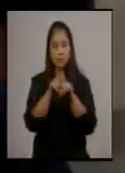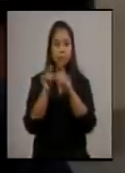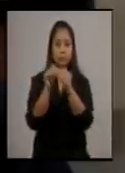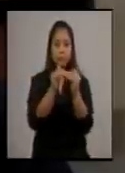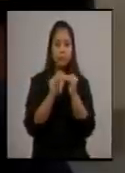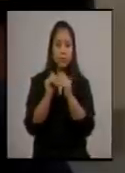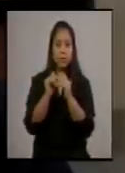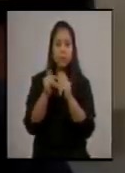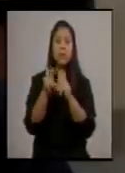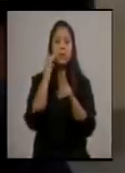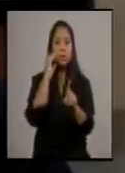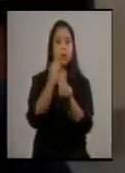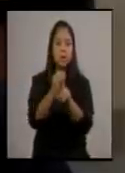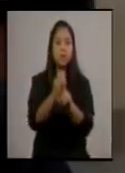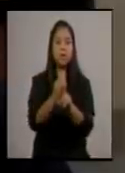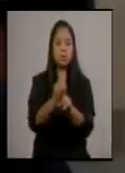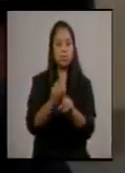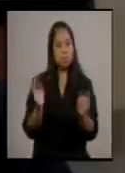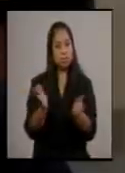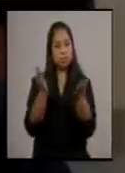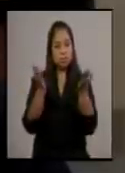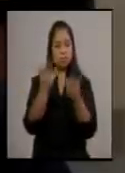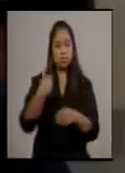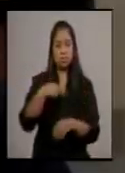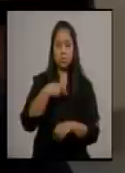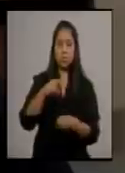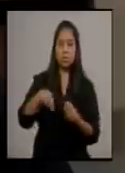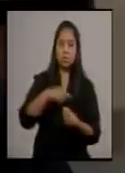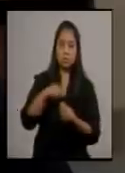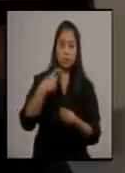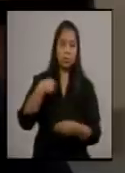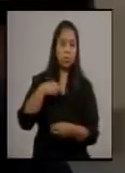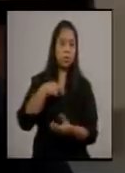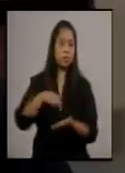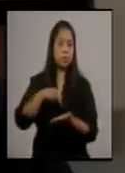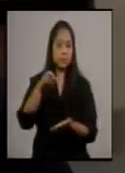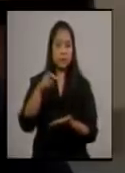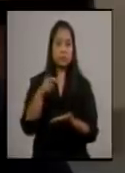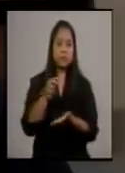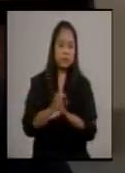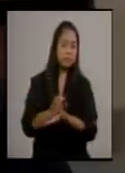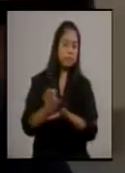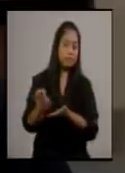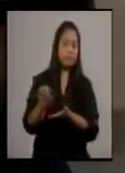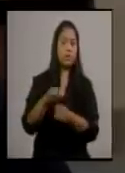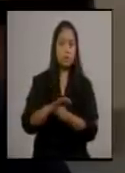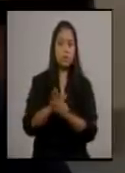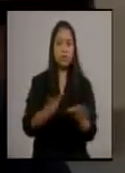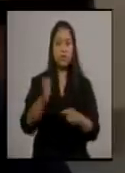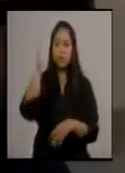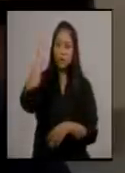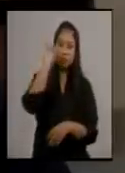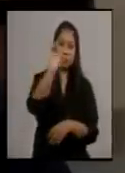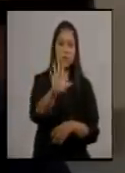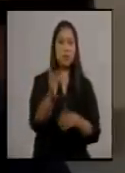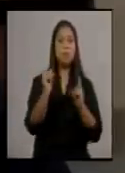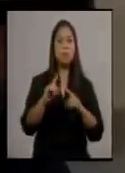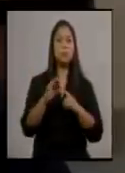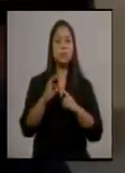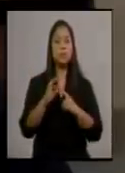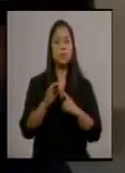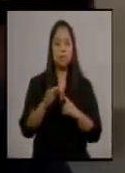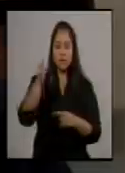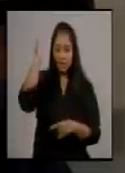es sacar adelante a nuestro país, a nuestras familias, y vencer a este mal. Que Dios les bendiga, pero especialmente